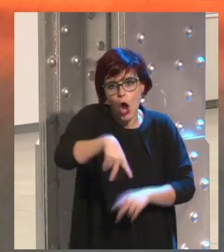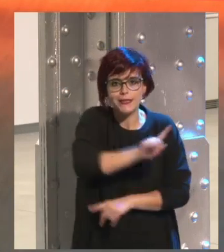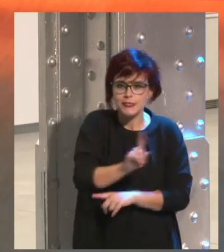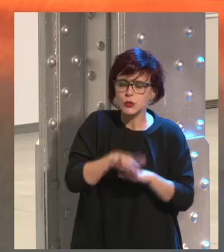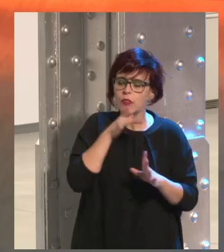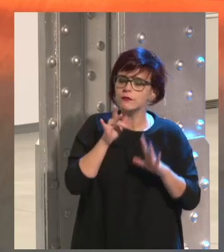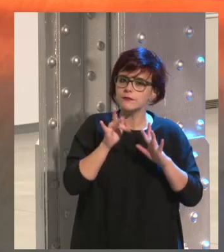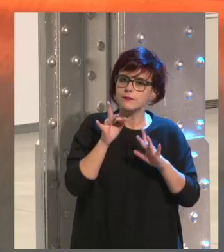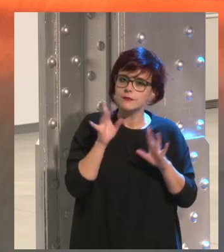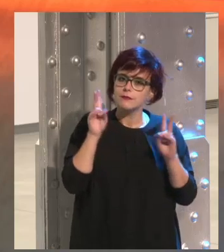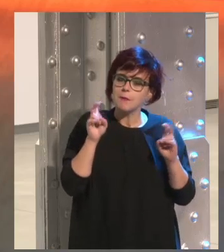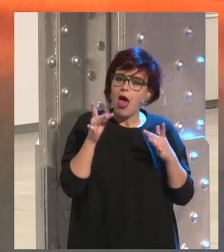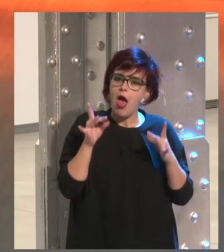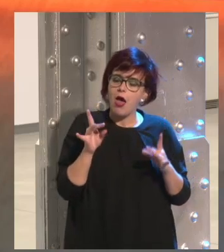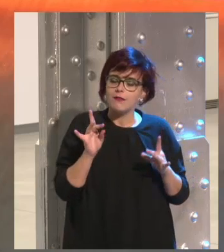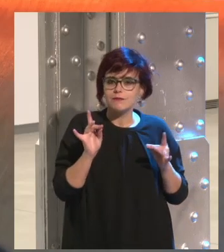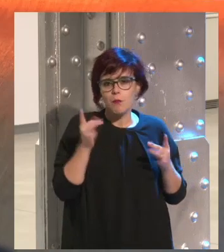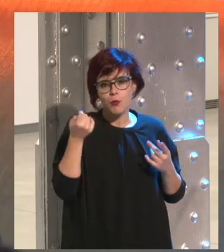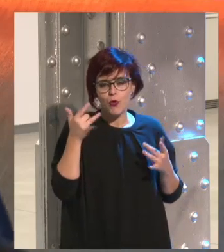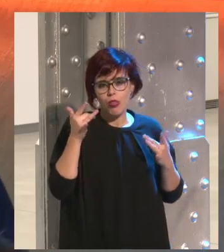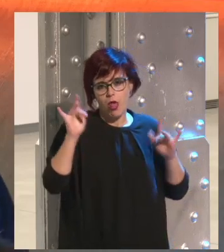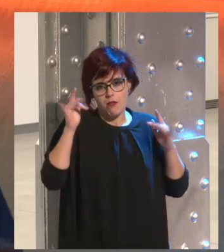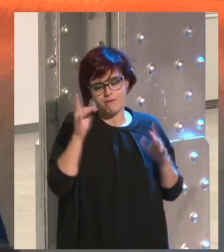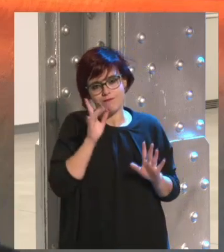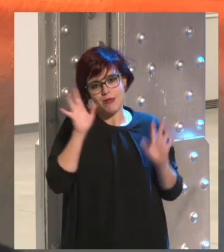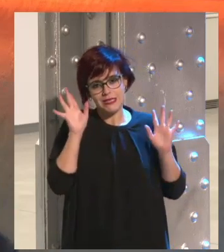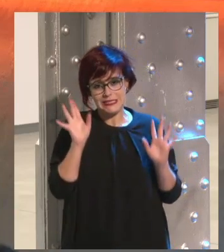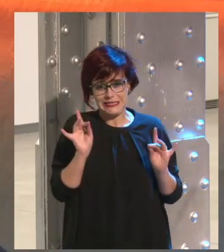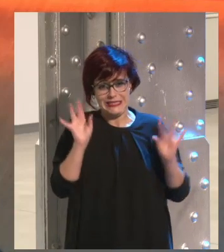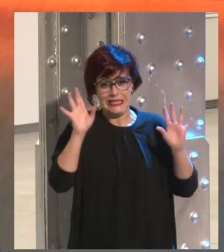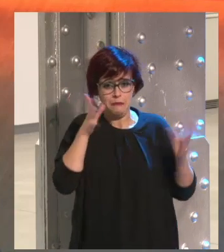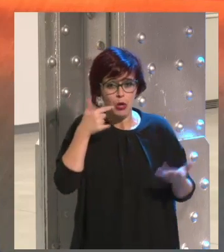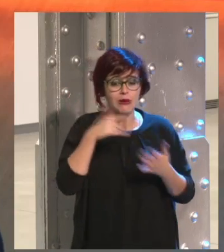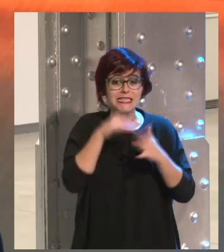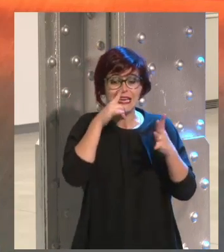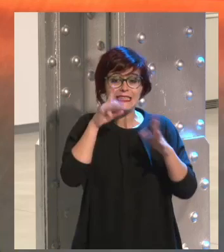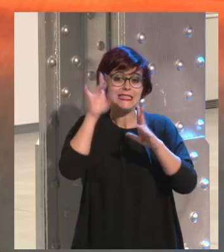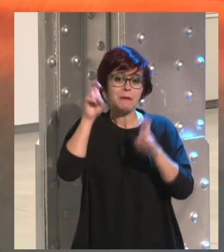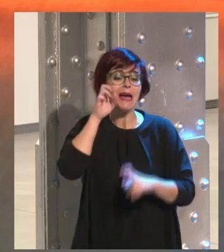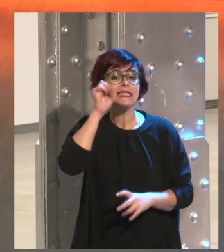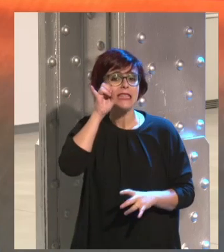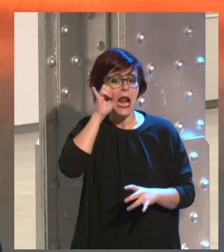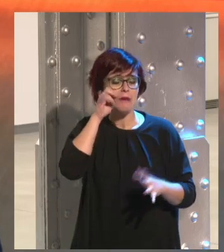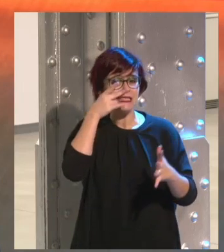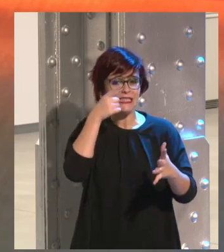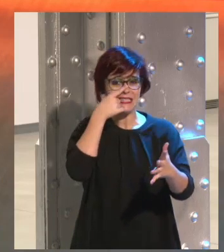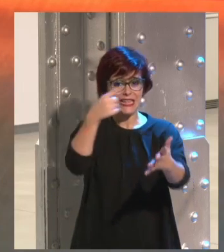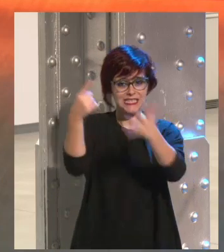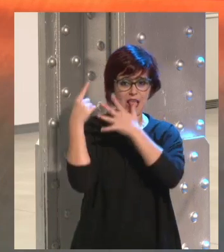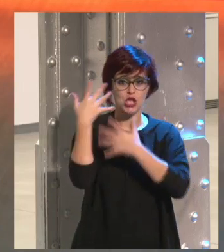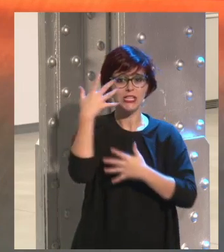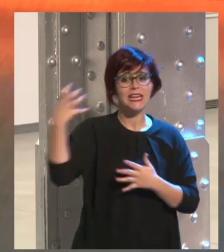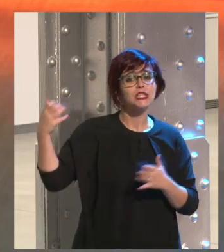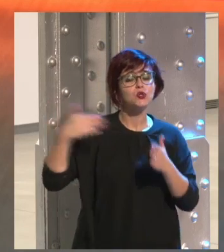espinoso en las redes sociales, pero yo diría de todas formas una cosa. Llevo seis años en esto de Instagram. Hay 500 millones de